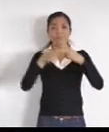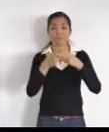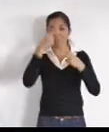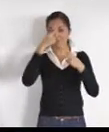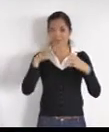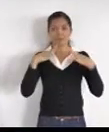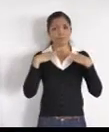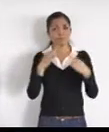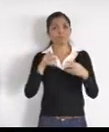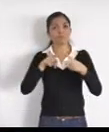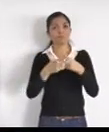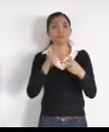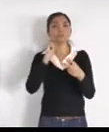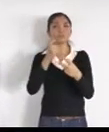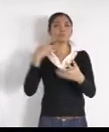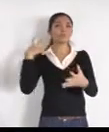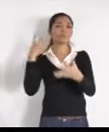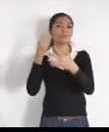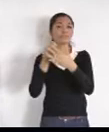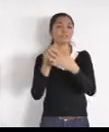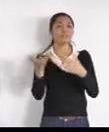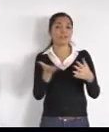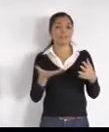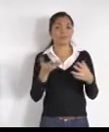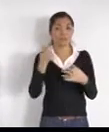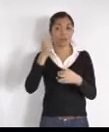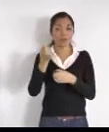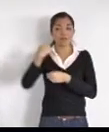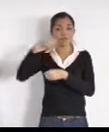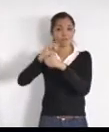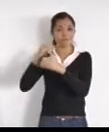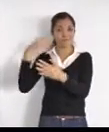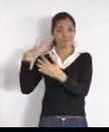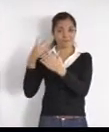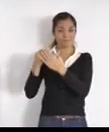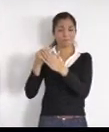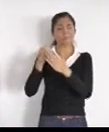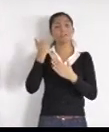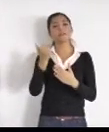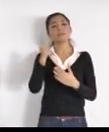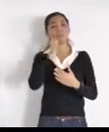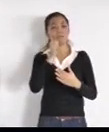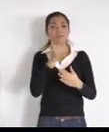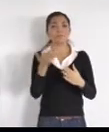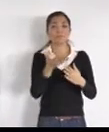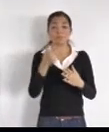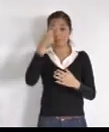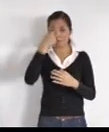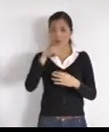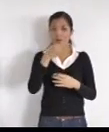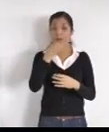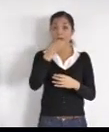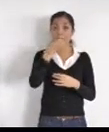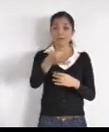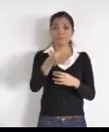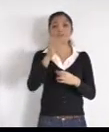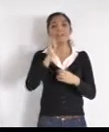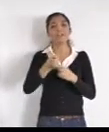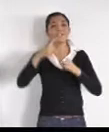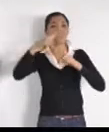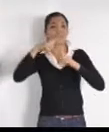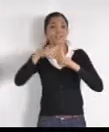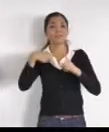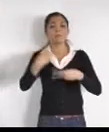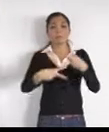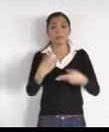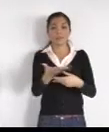pasada y haciendo el aviso de las tareas que tendremos en esta semana y además lo que es más importante,